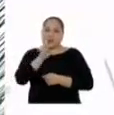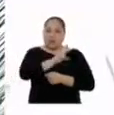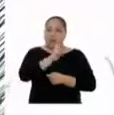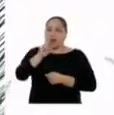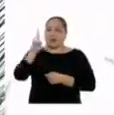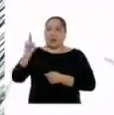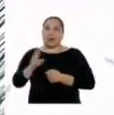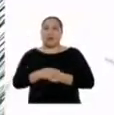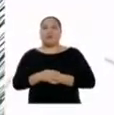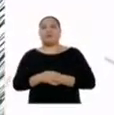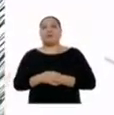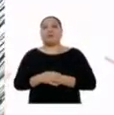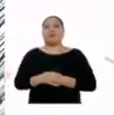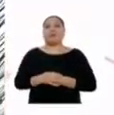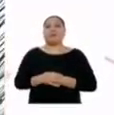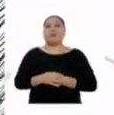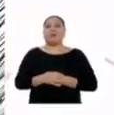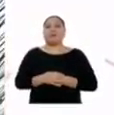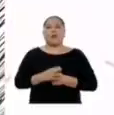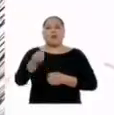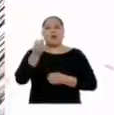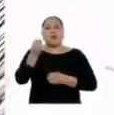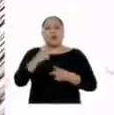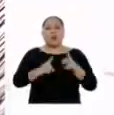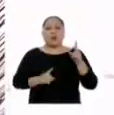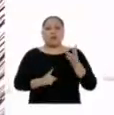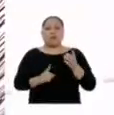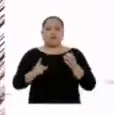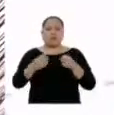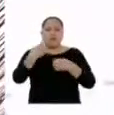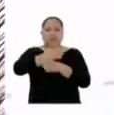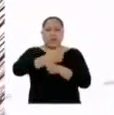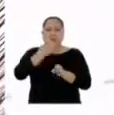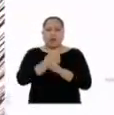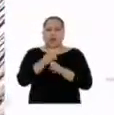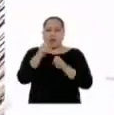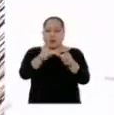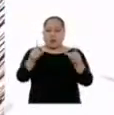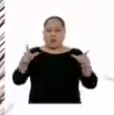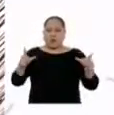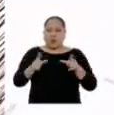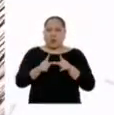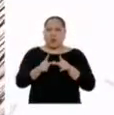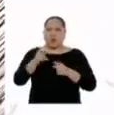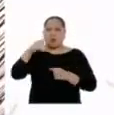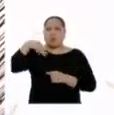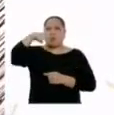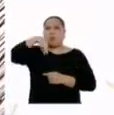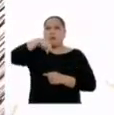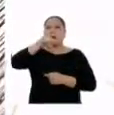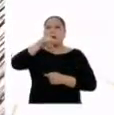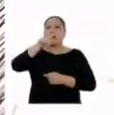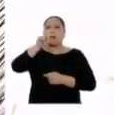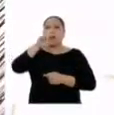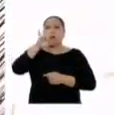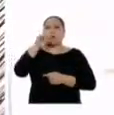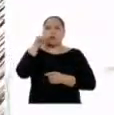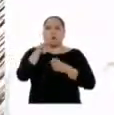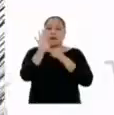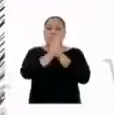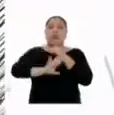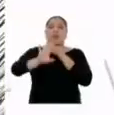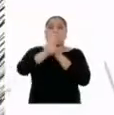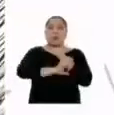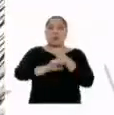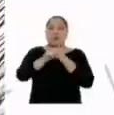¿por qué se creó el Santuario Nacional de los Manglares de Tumbes? Este Santuario se creó porque tiene como objetivo principal proteger y